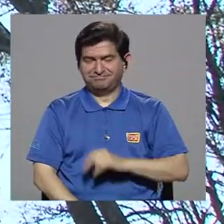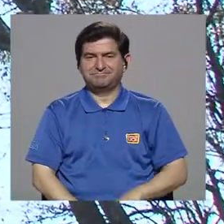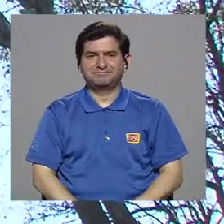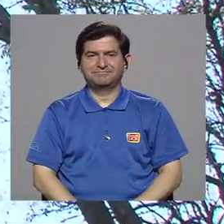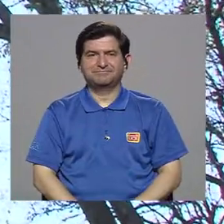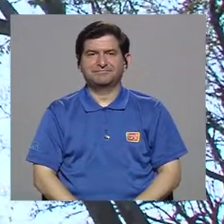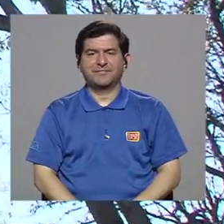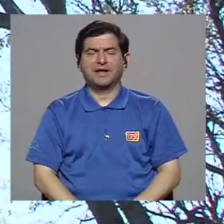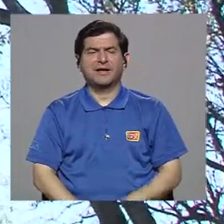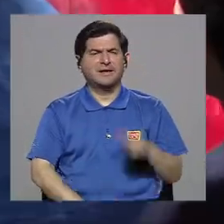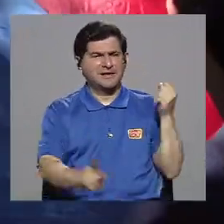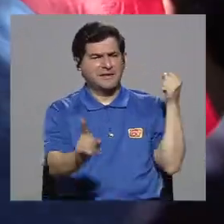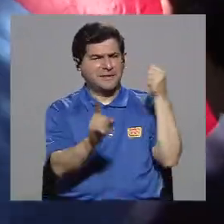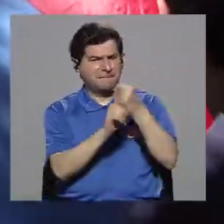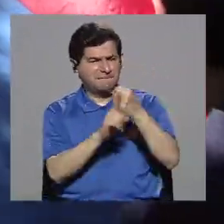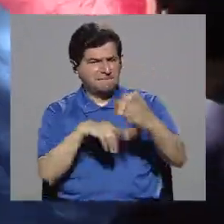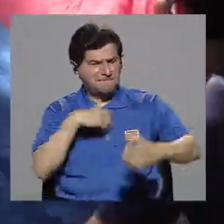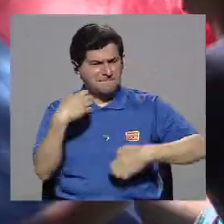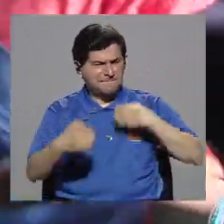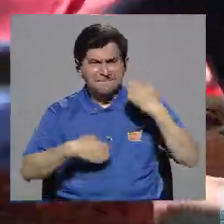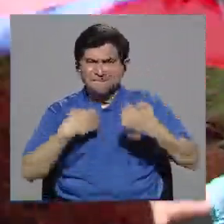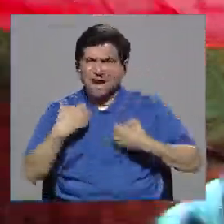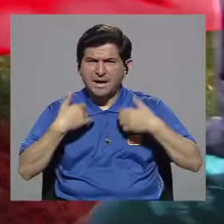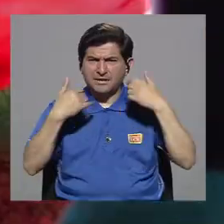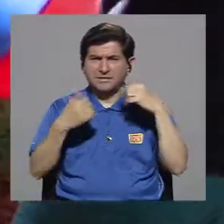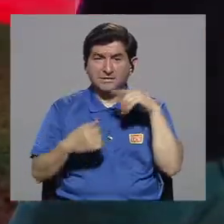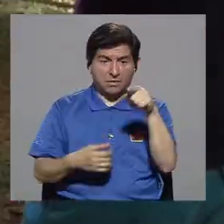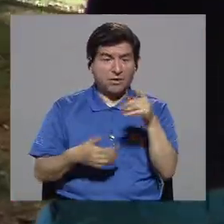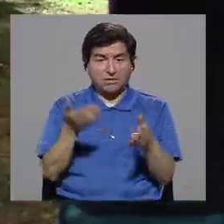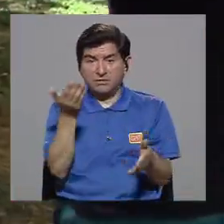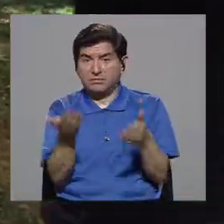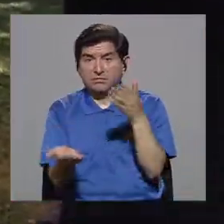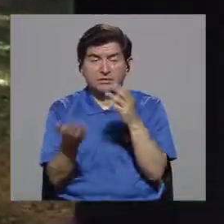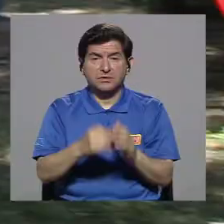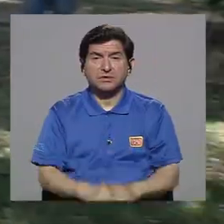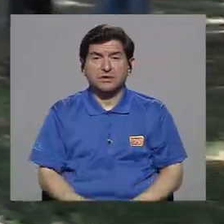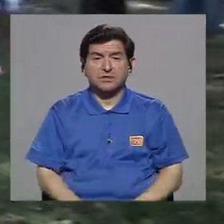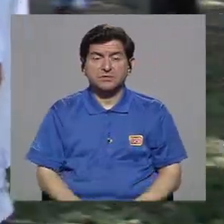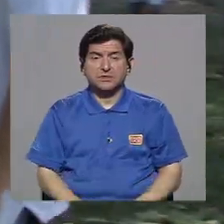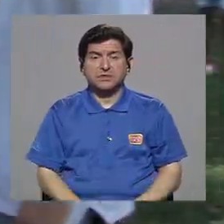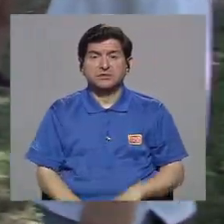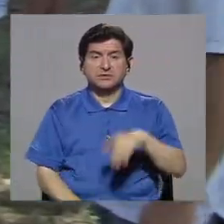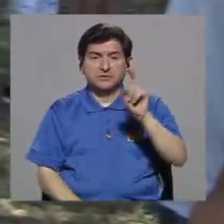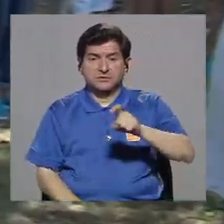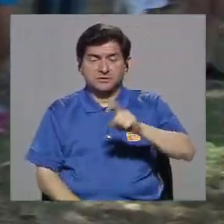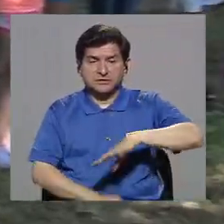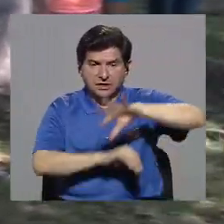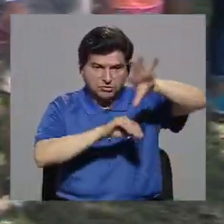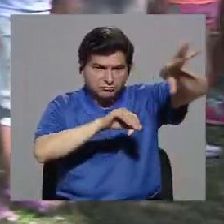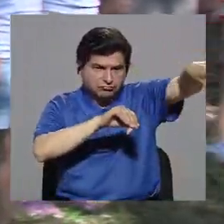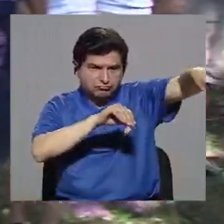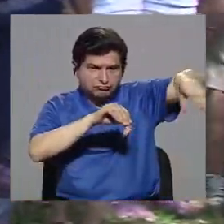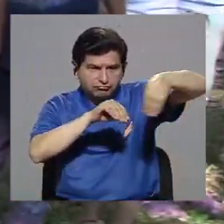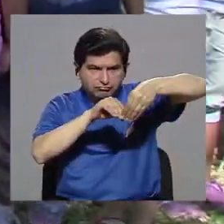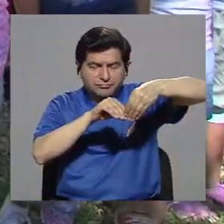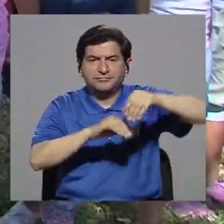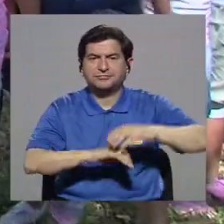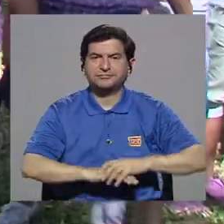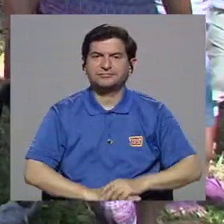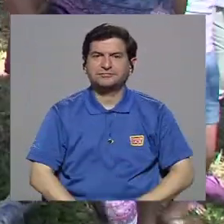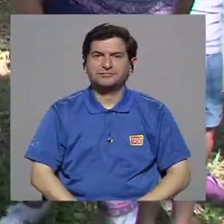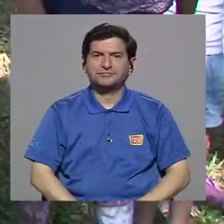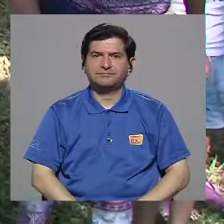que llama a sumarse a eso, entonces ese impacto emocional